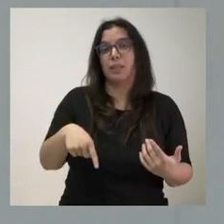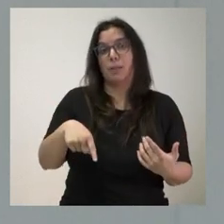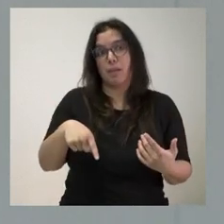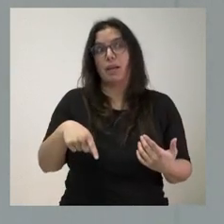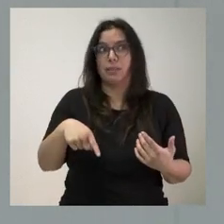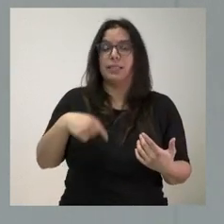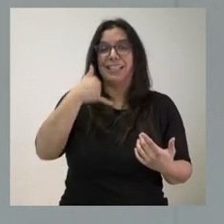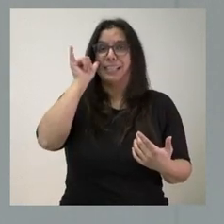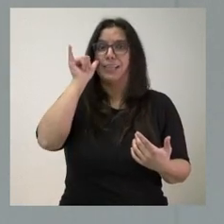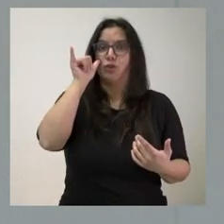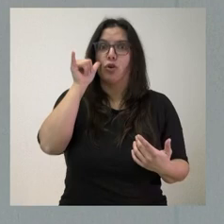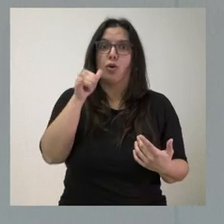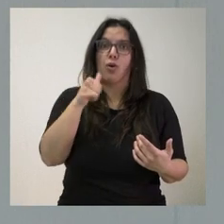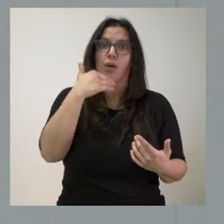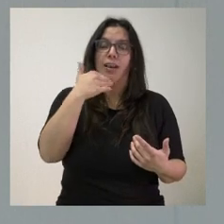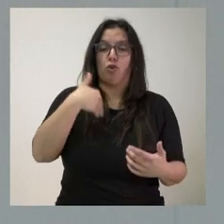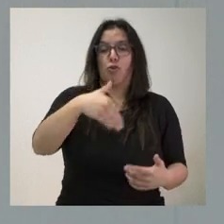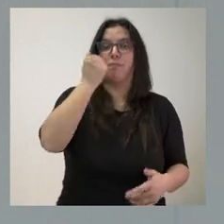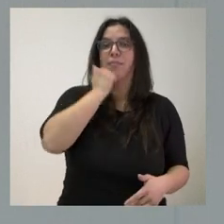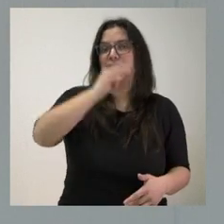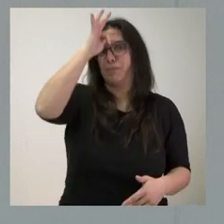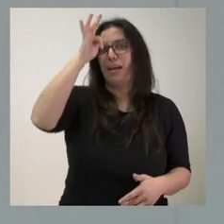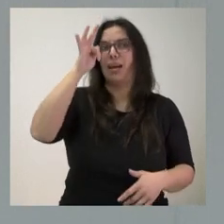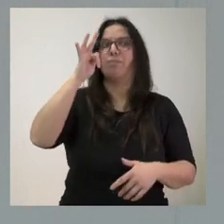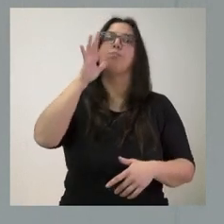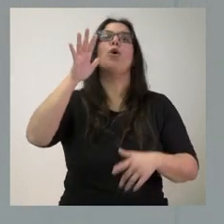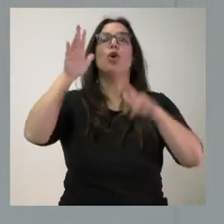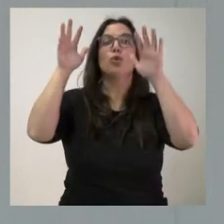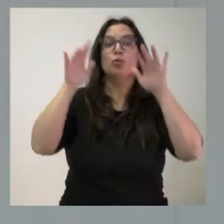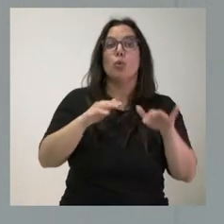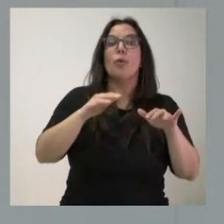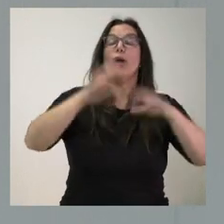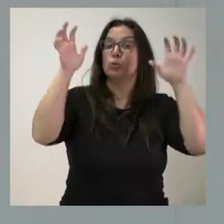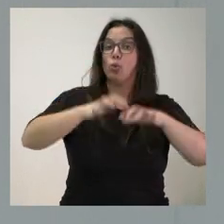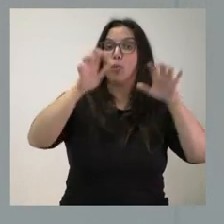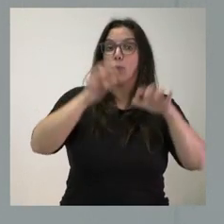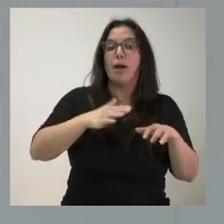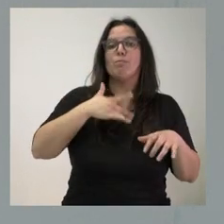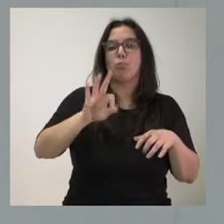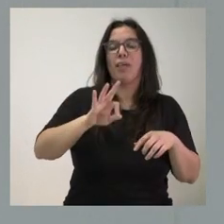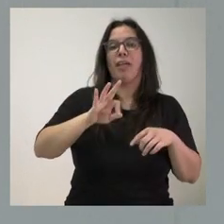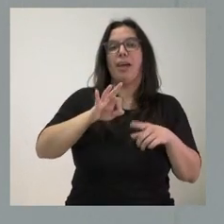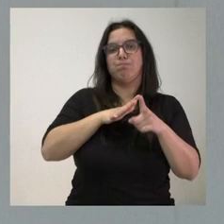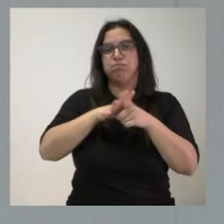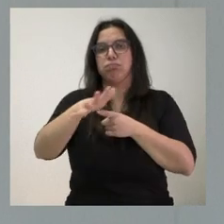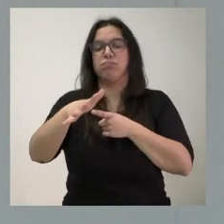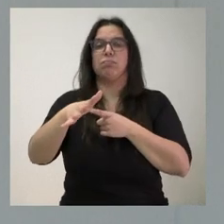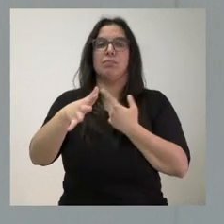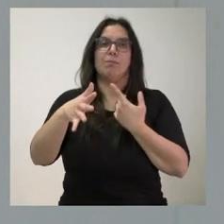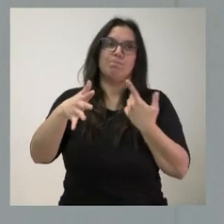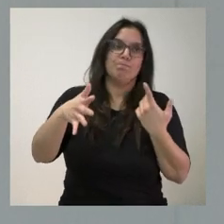cierto riesgo hacia el fin de semana de lluvias que pueda contribuir en alguna medida a que